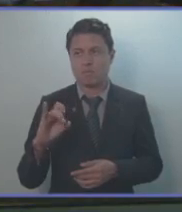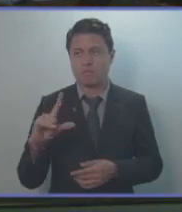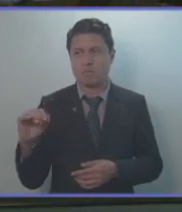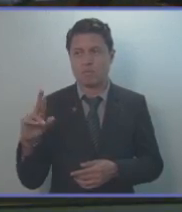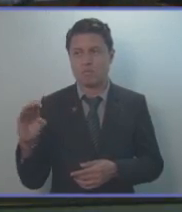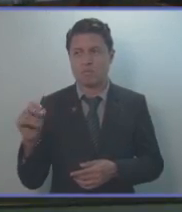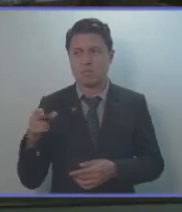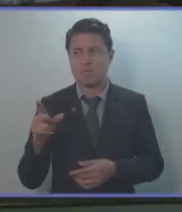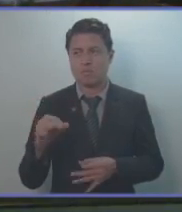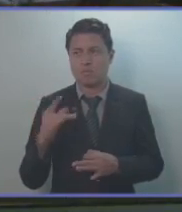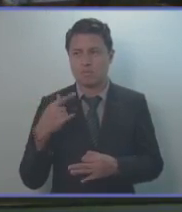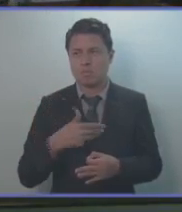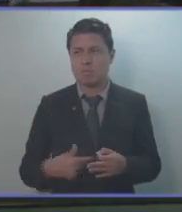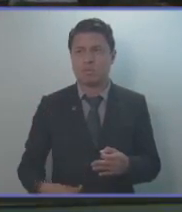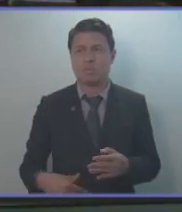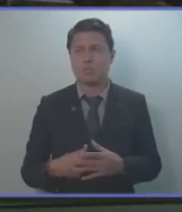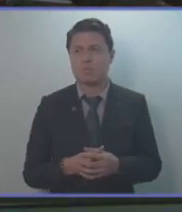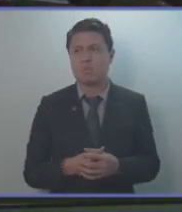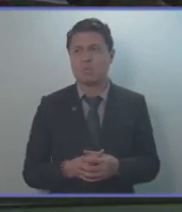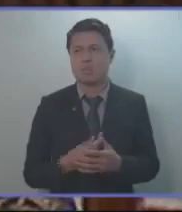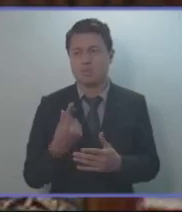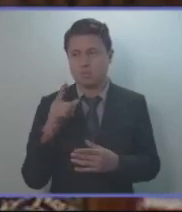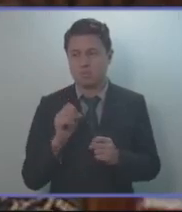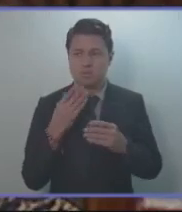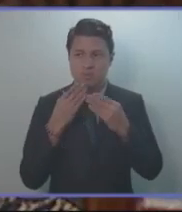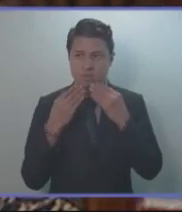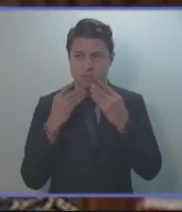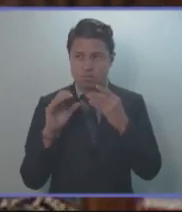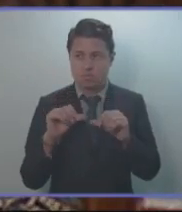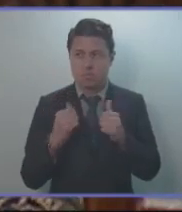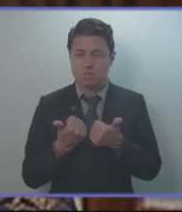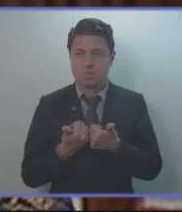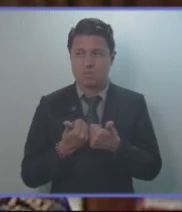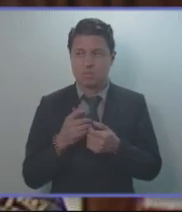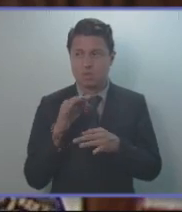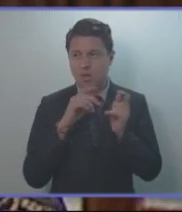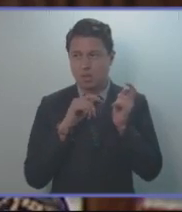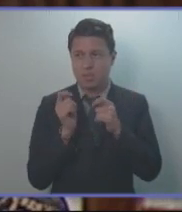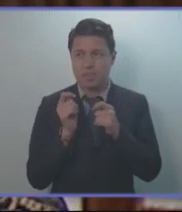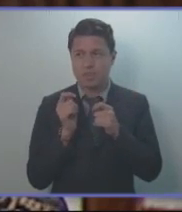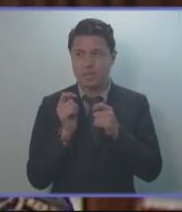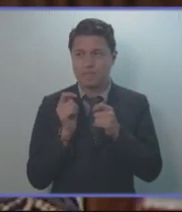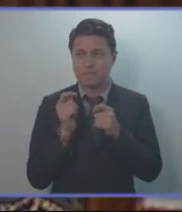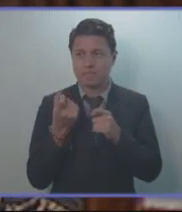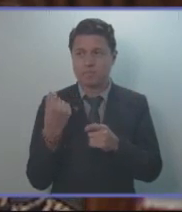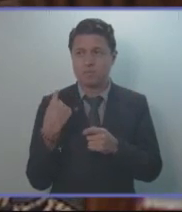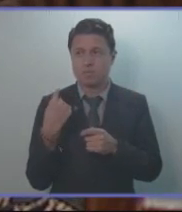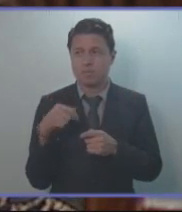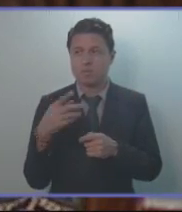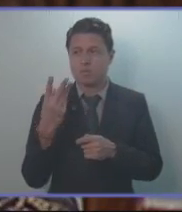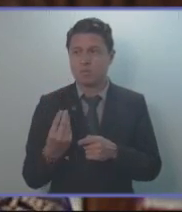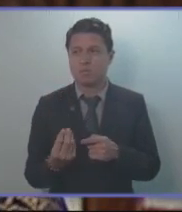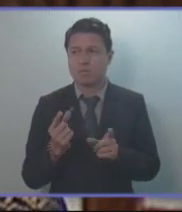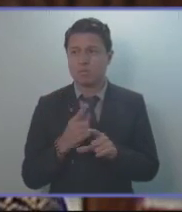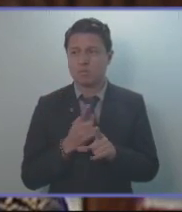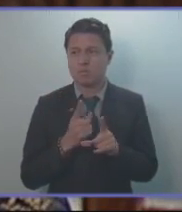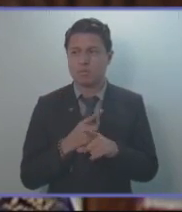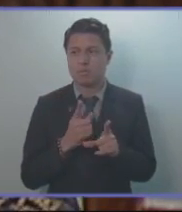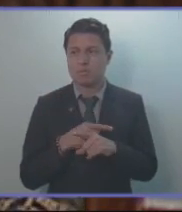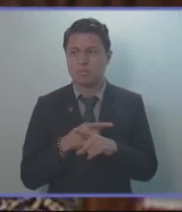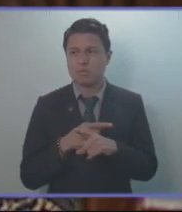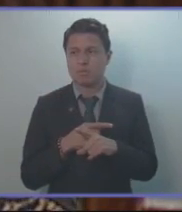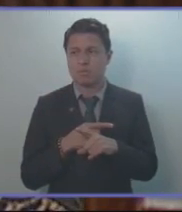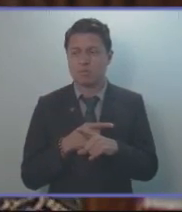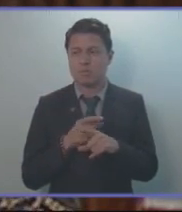Sí, en el mismo sentido, presidente, de que era para hablar de las ONGs, la pieza de correspondencia que este día se introdujo, que era